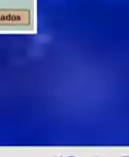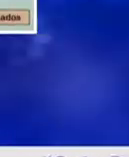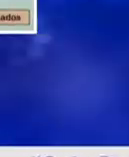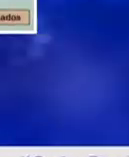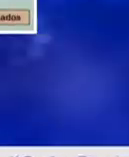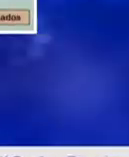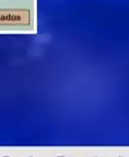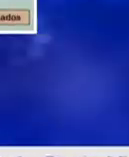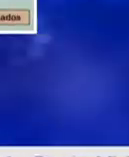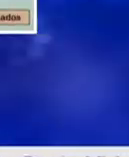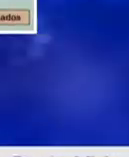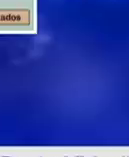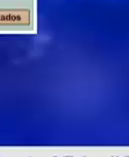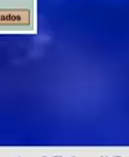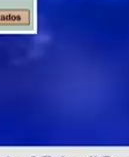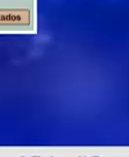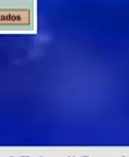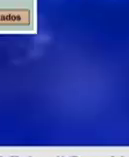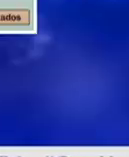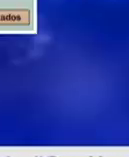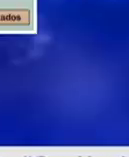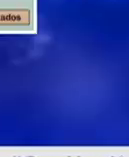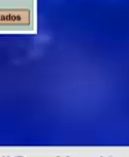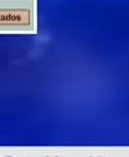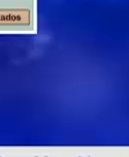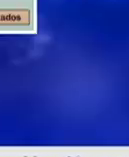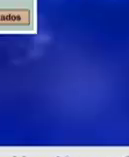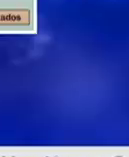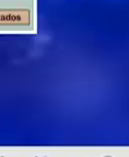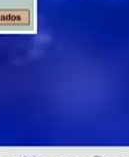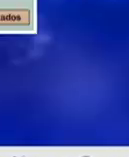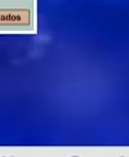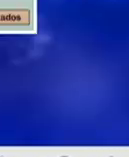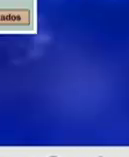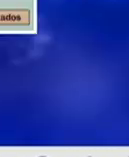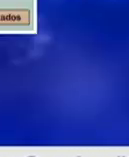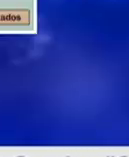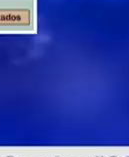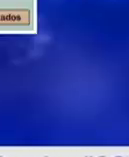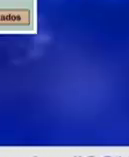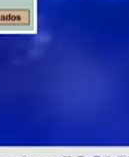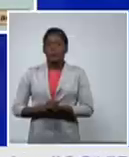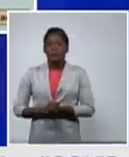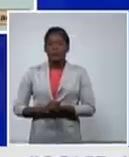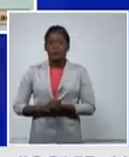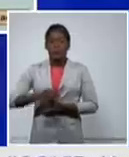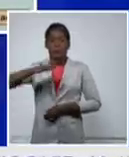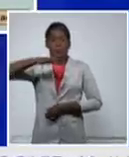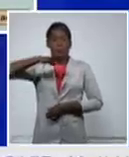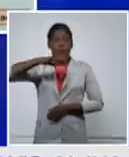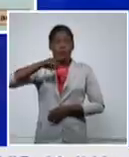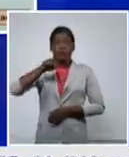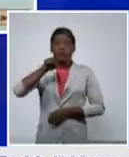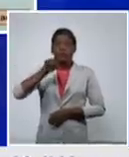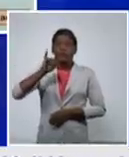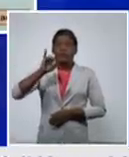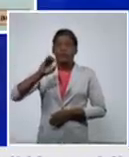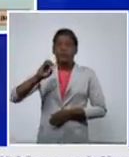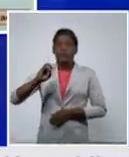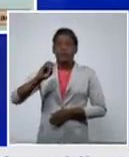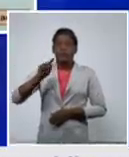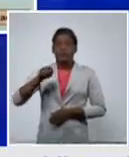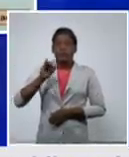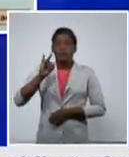Mayabeque 225,5 Pinar 160,7